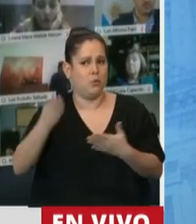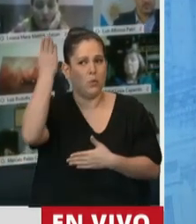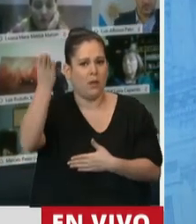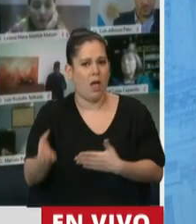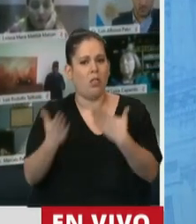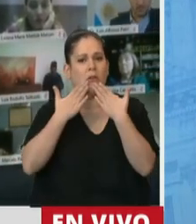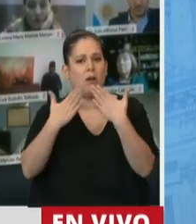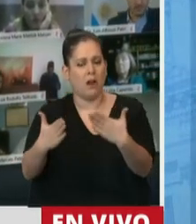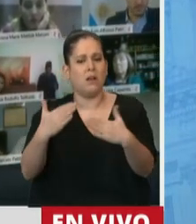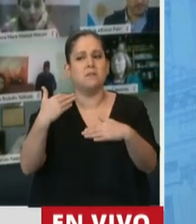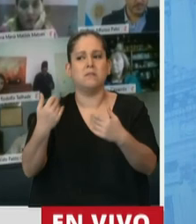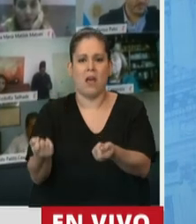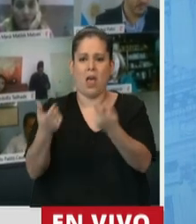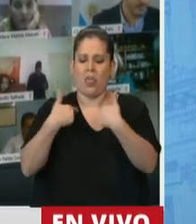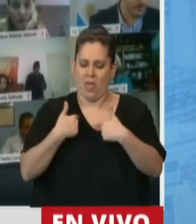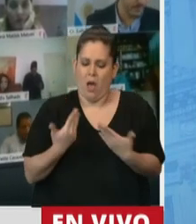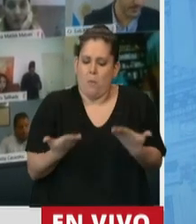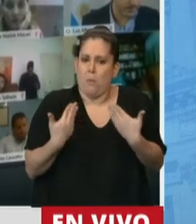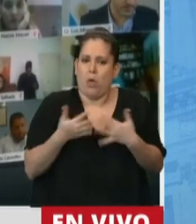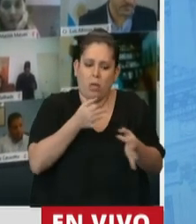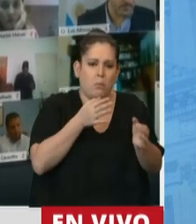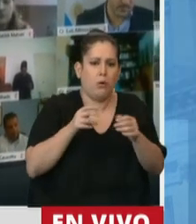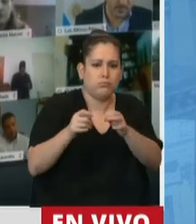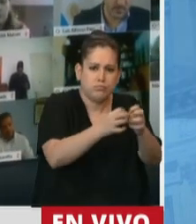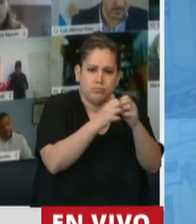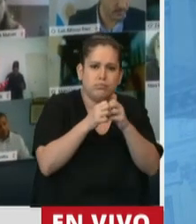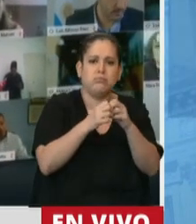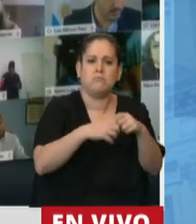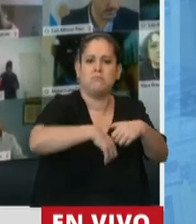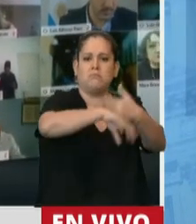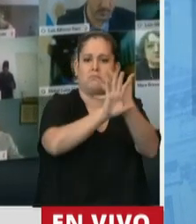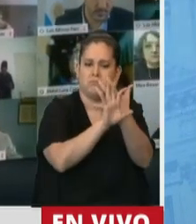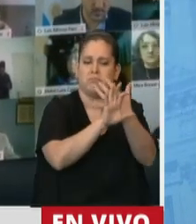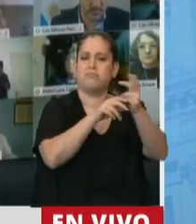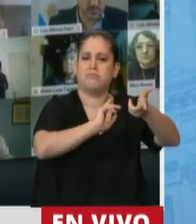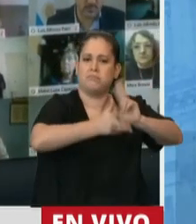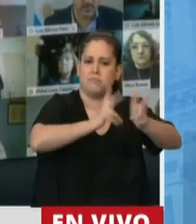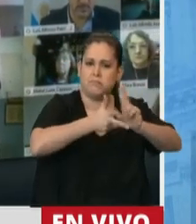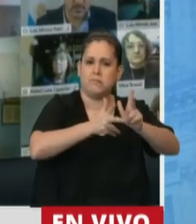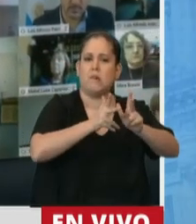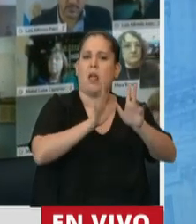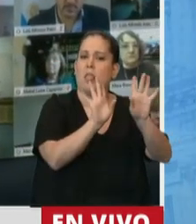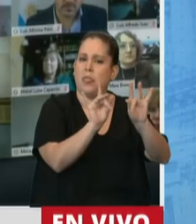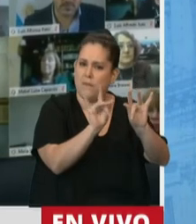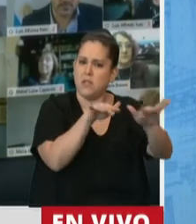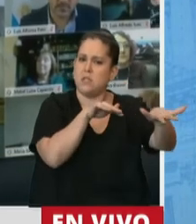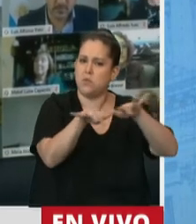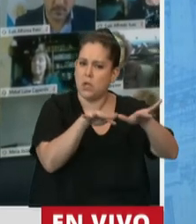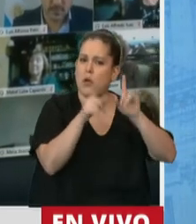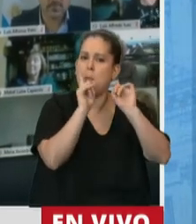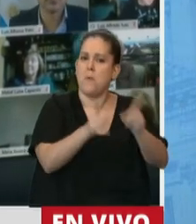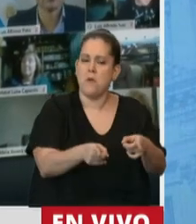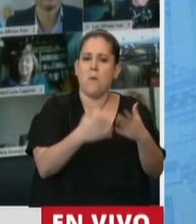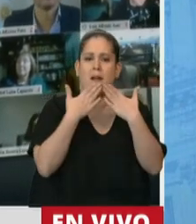nos facilitó toda esta discusión de manera telemática de manera difícil pero que se hizo con mucha